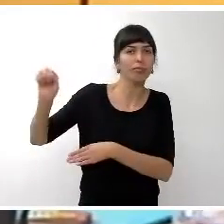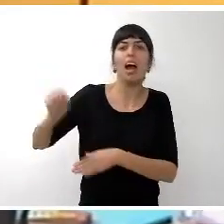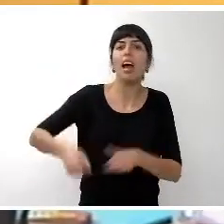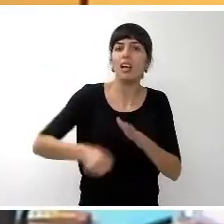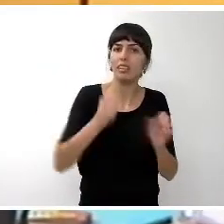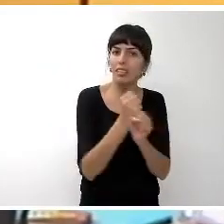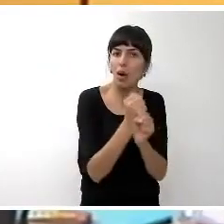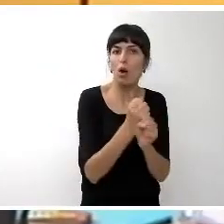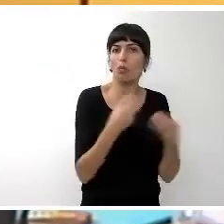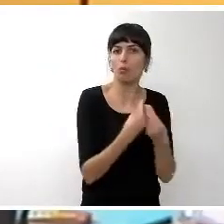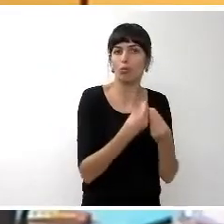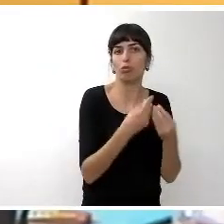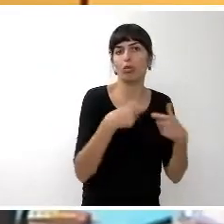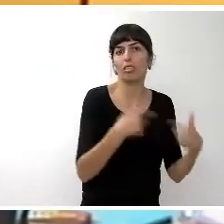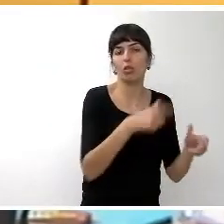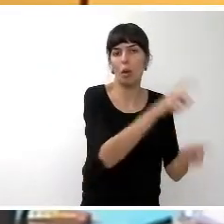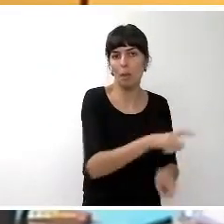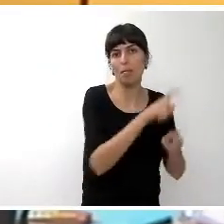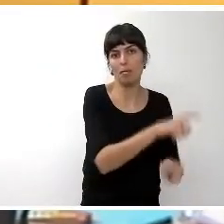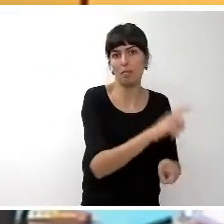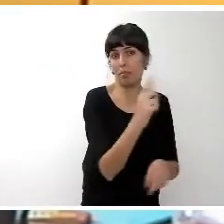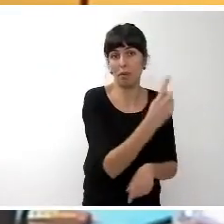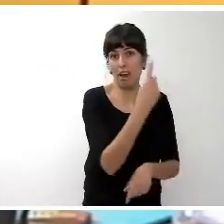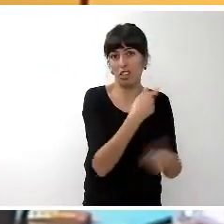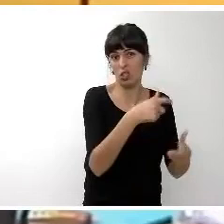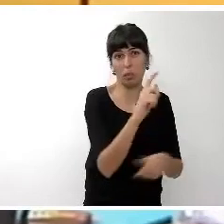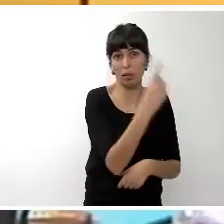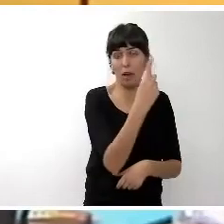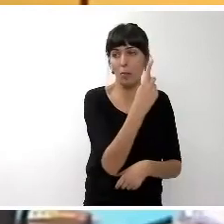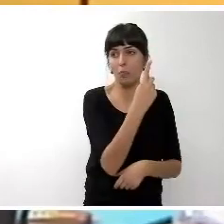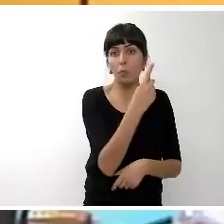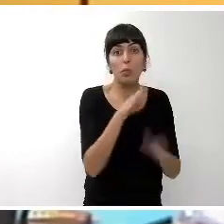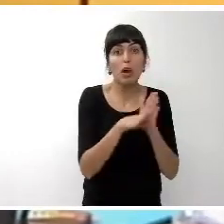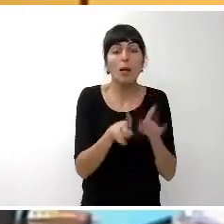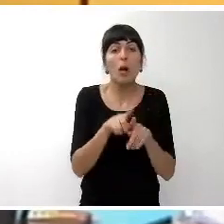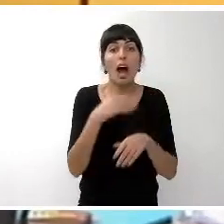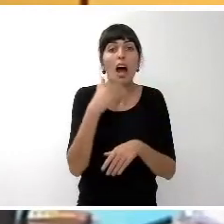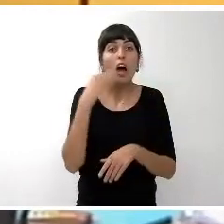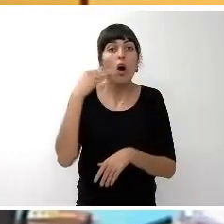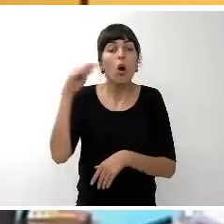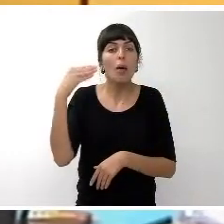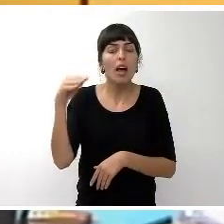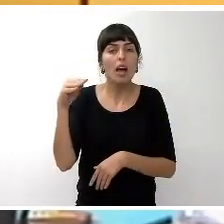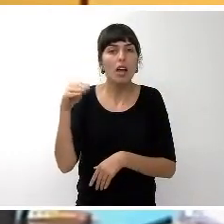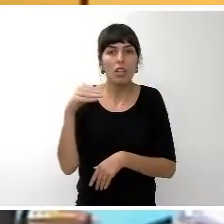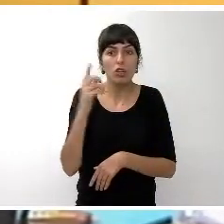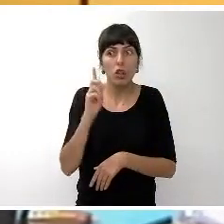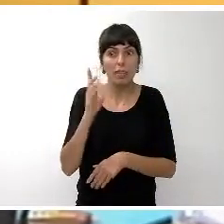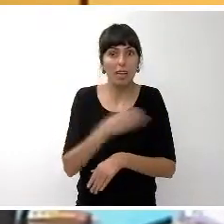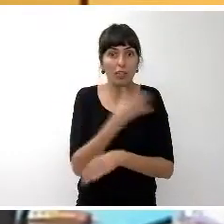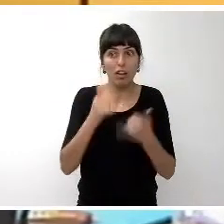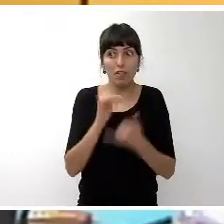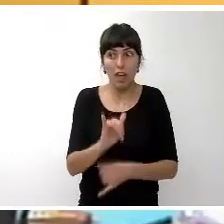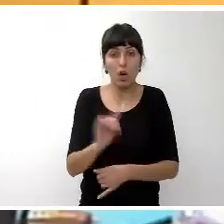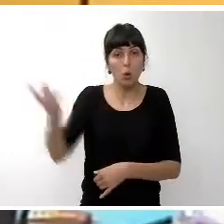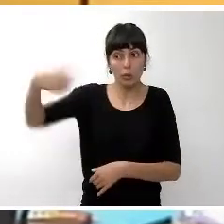sector primario. Programas como Agrojoven que solo este Cabildo tiene y ustedes ya tienen responsabilidades de gobierno en